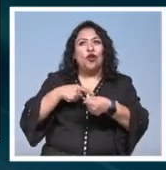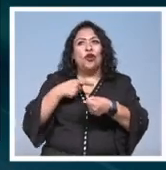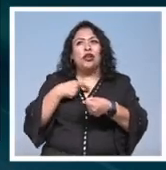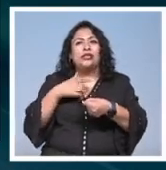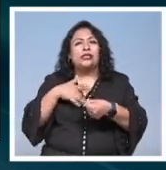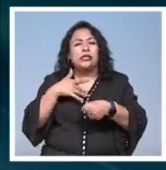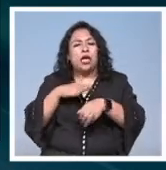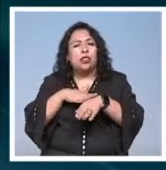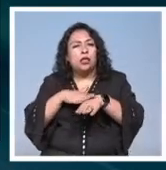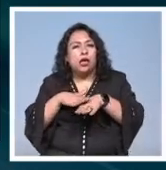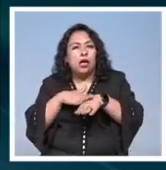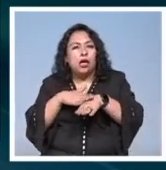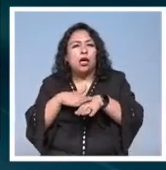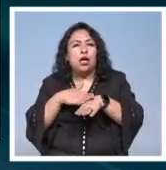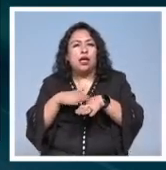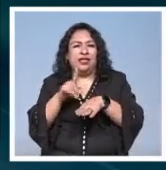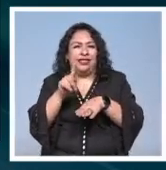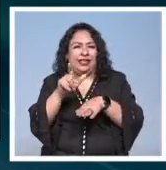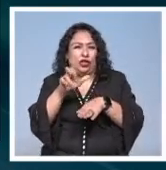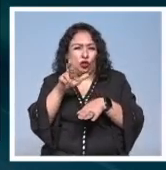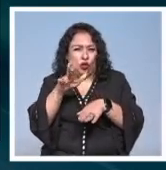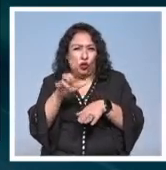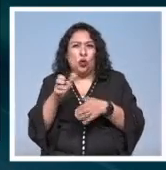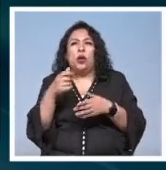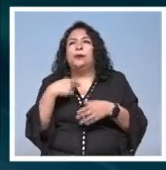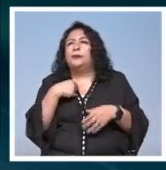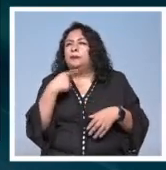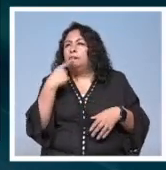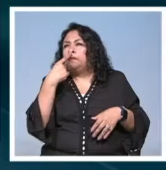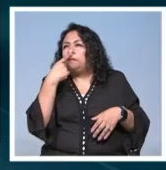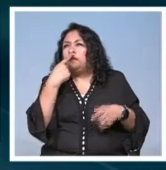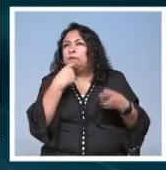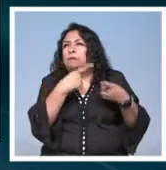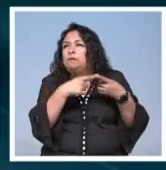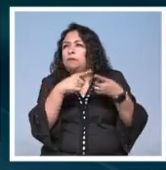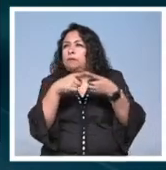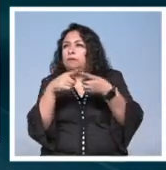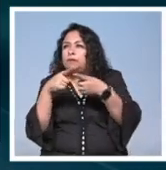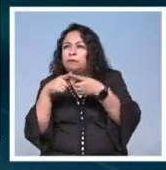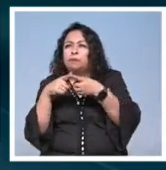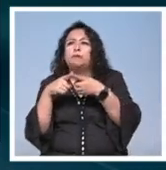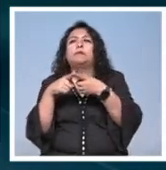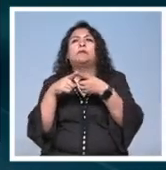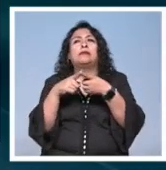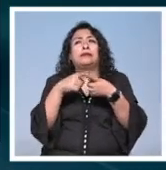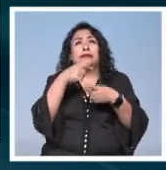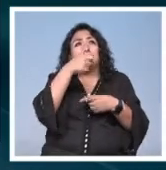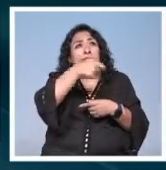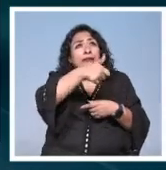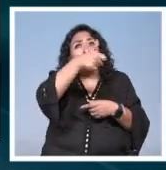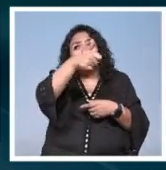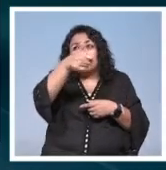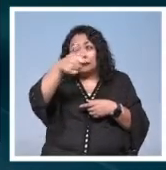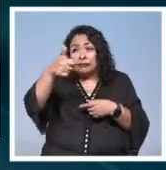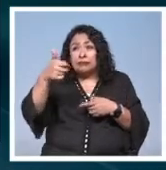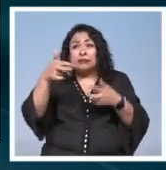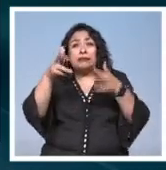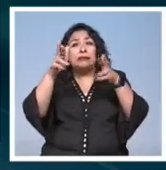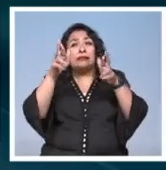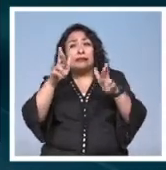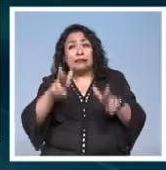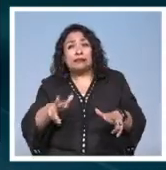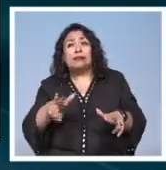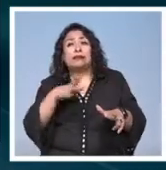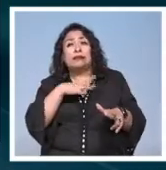texturas, los aromas y en cada una de ellas se representa